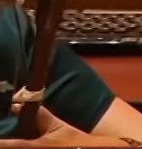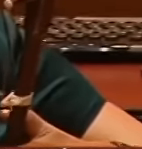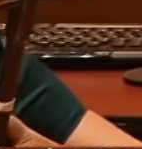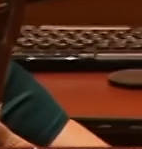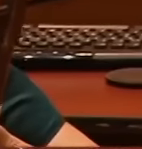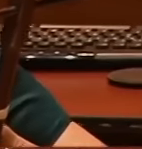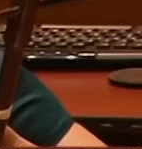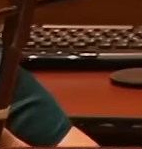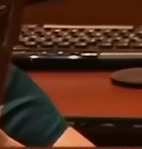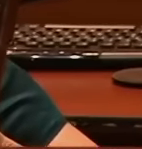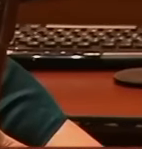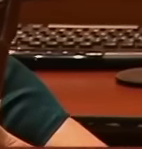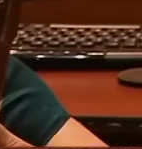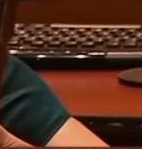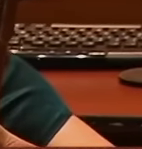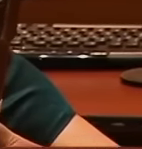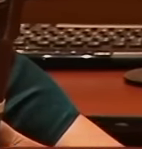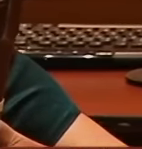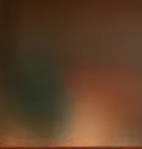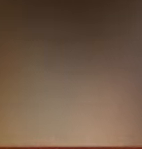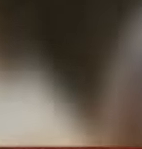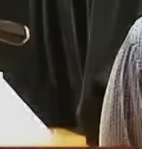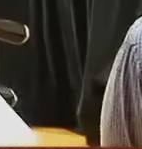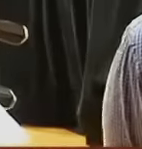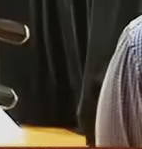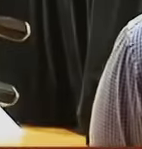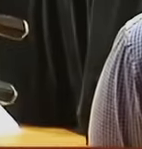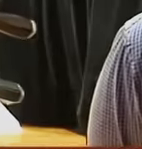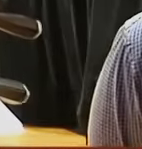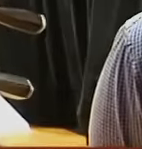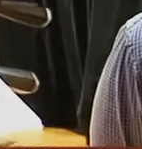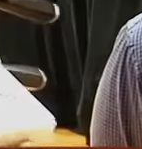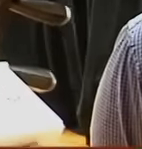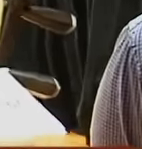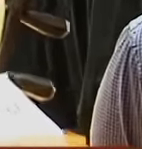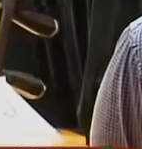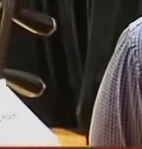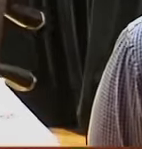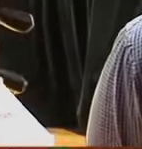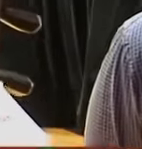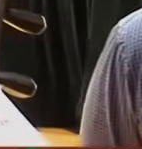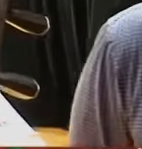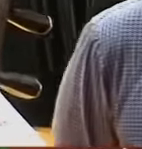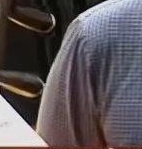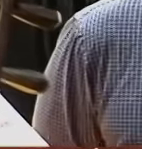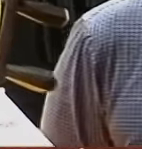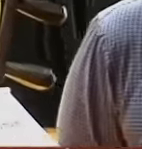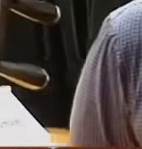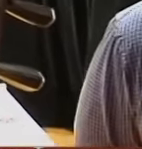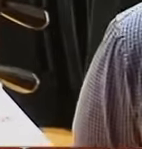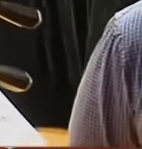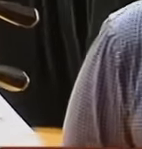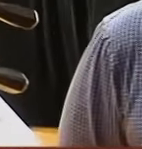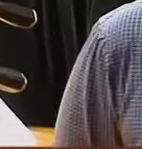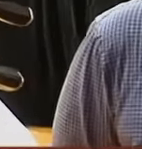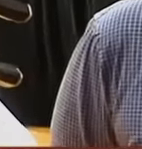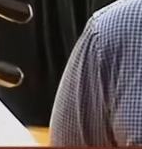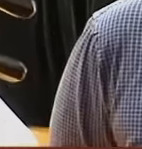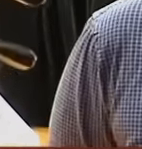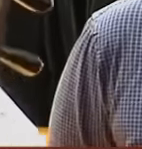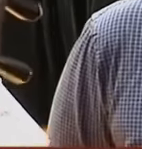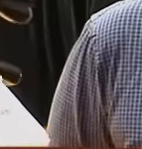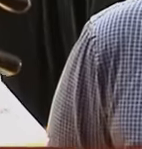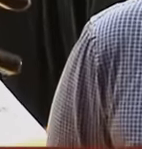año De intercambio cultural China-América Latina Creo que este Es un evento Que tiene mucho Significado y valor Me siento muy